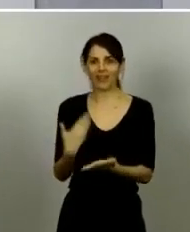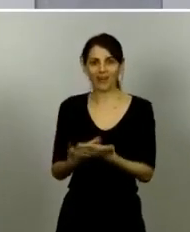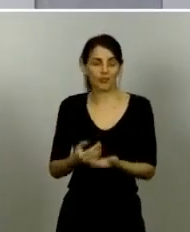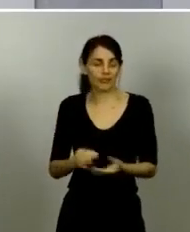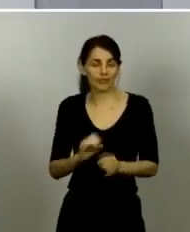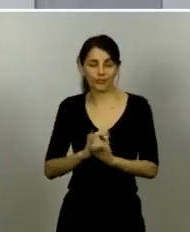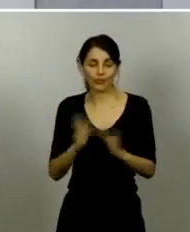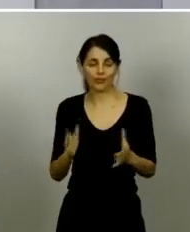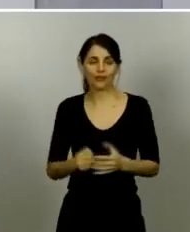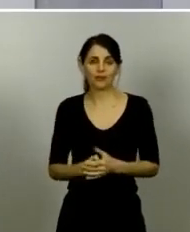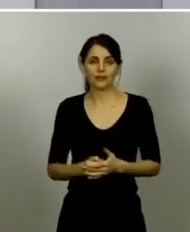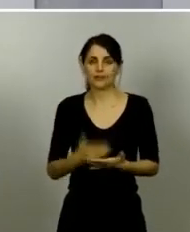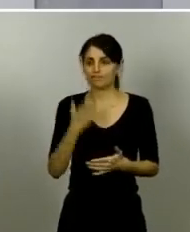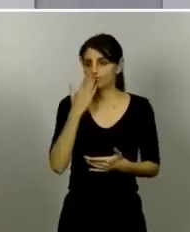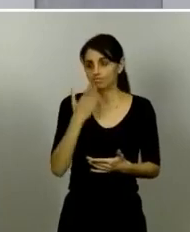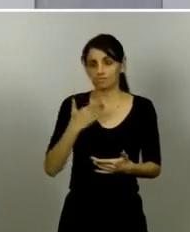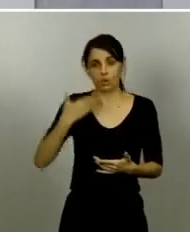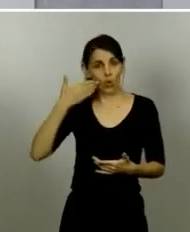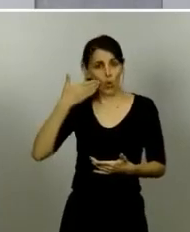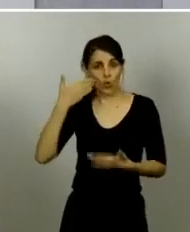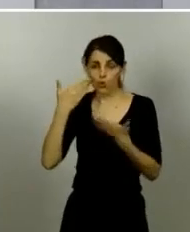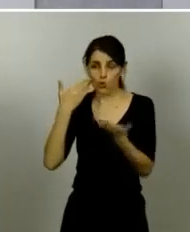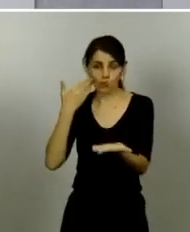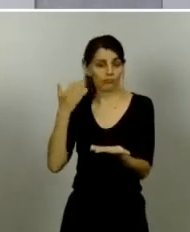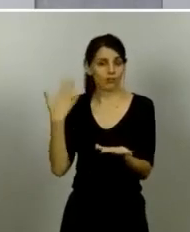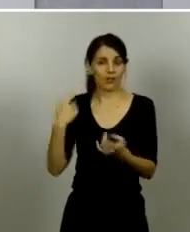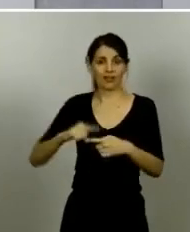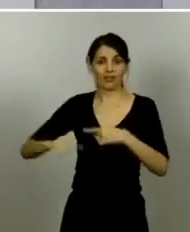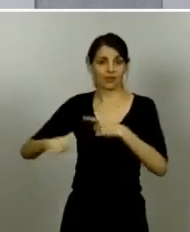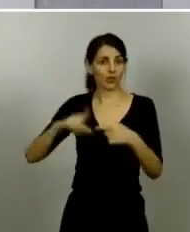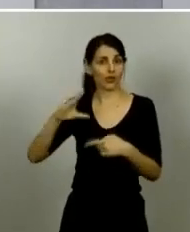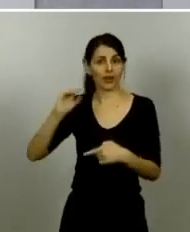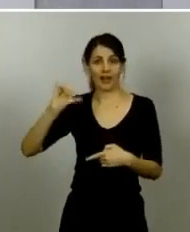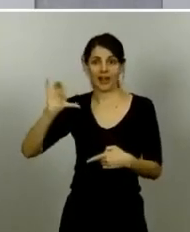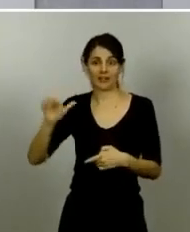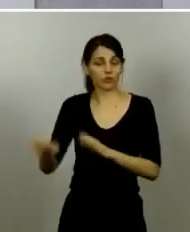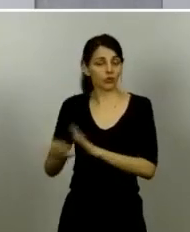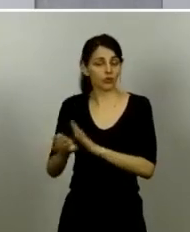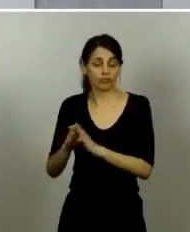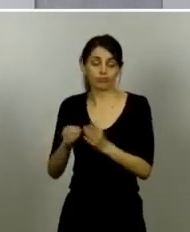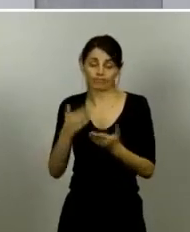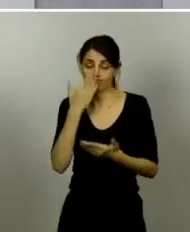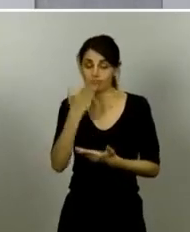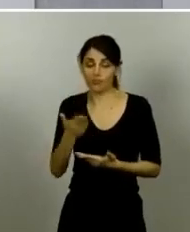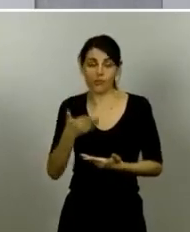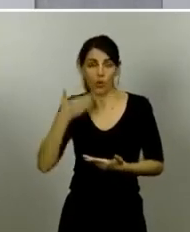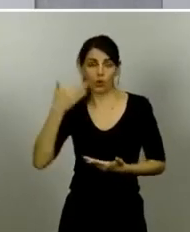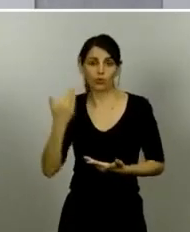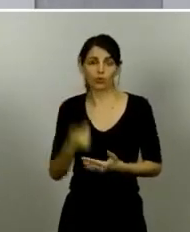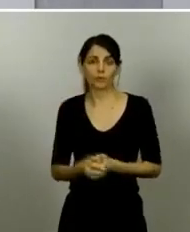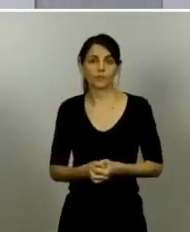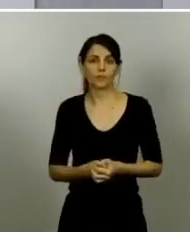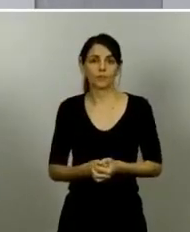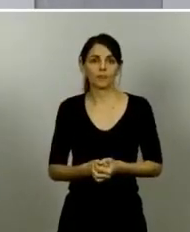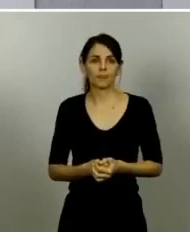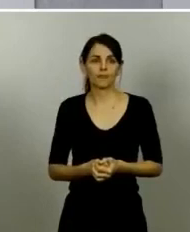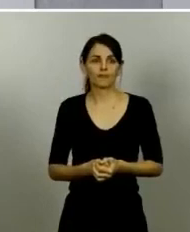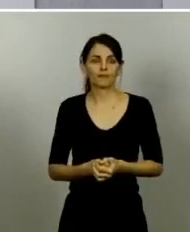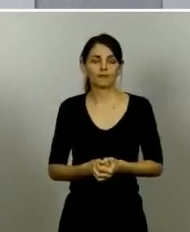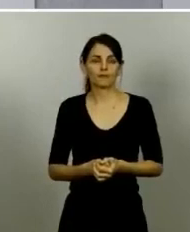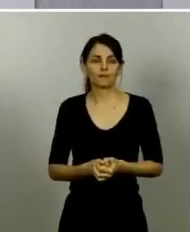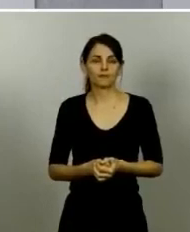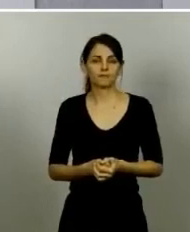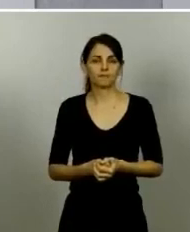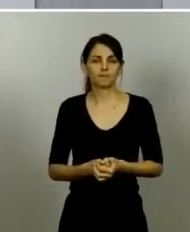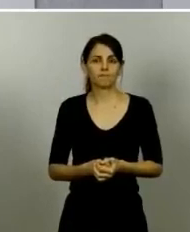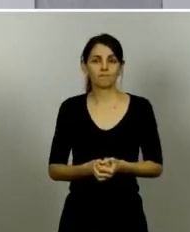es un orgullo tenerla frente del CAES por parte de este de este ministro permítame también que este carácter de servidor público